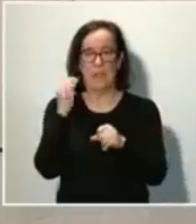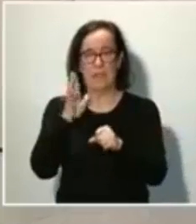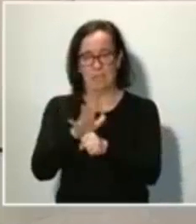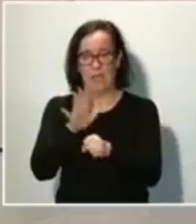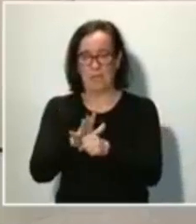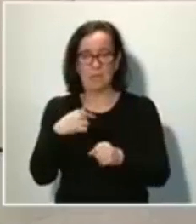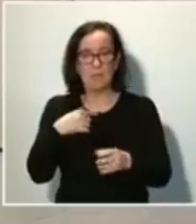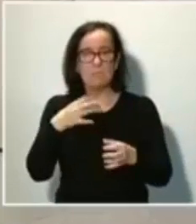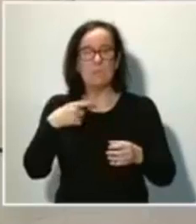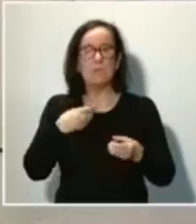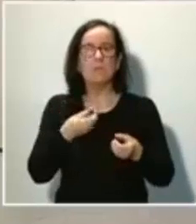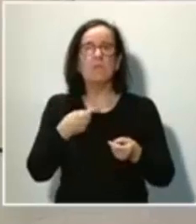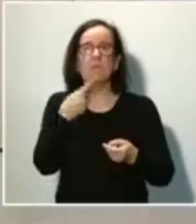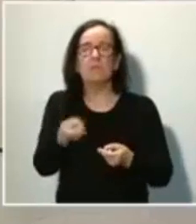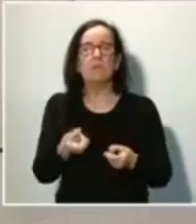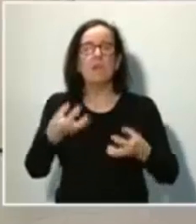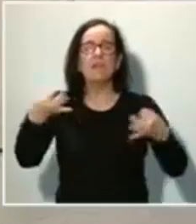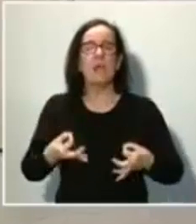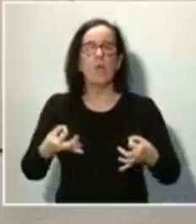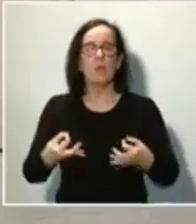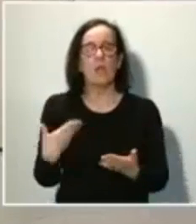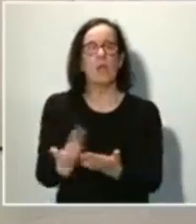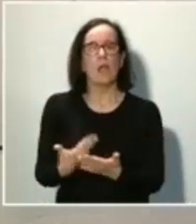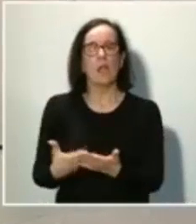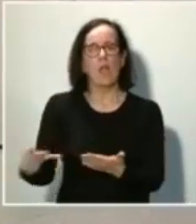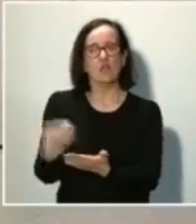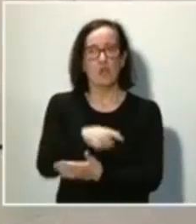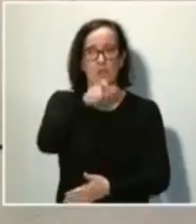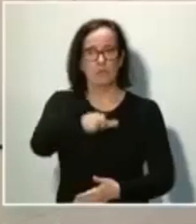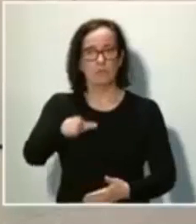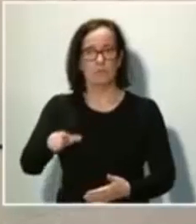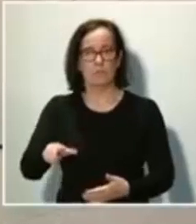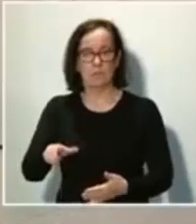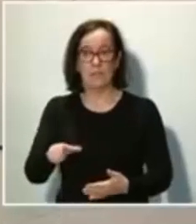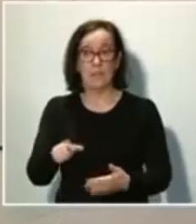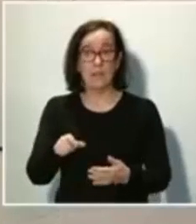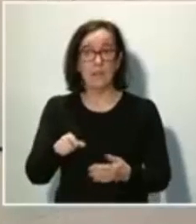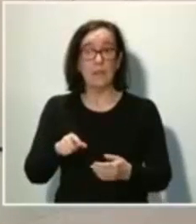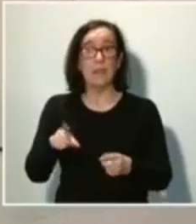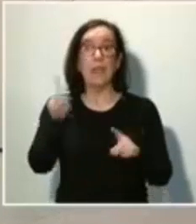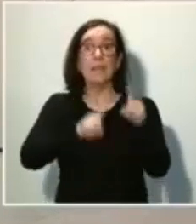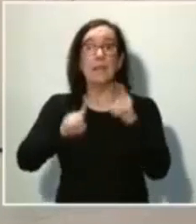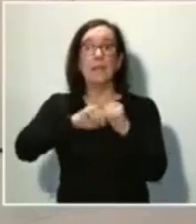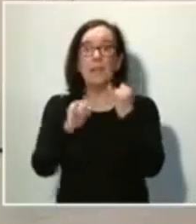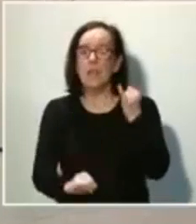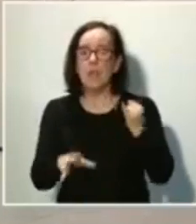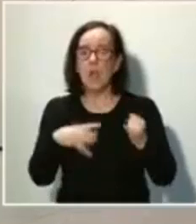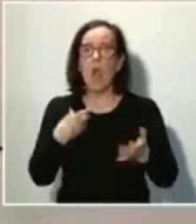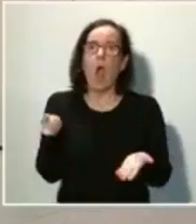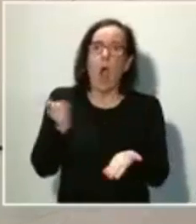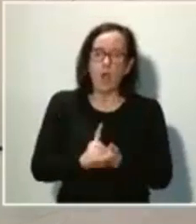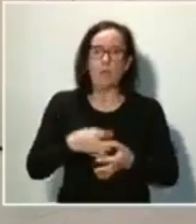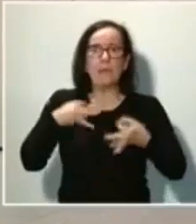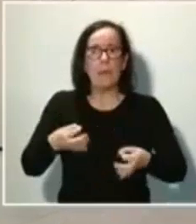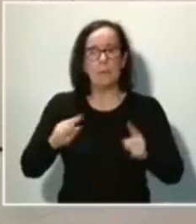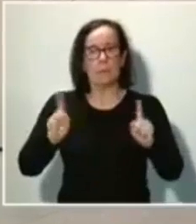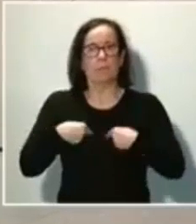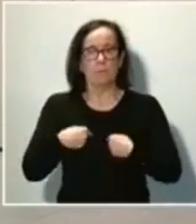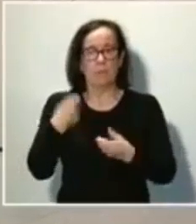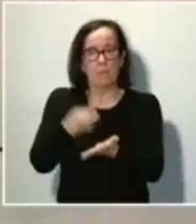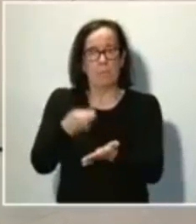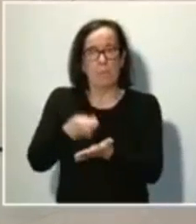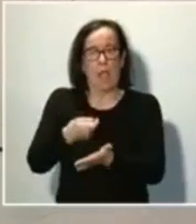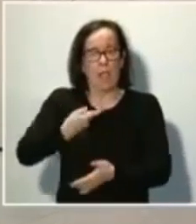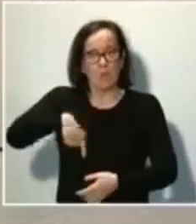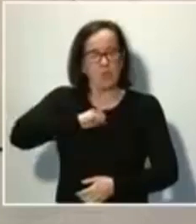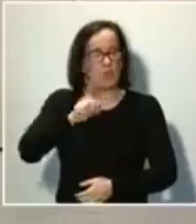seguridad y garantizar a todos los compatriotas que esta crisis no la pueden pagar otra vez los de siempre y que esta vez sí van